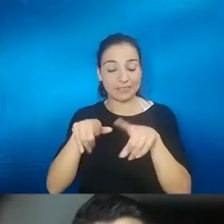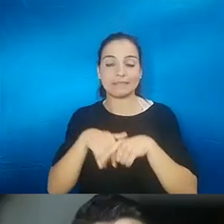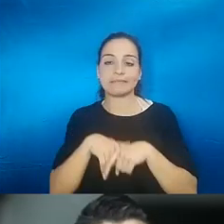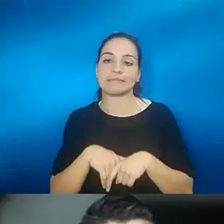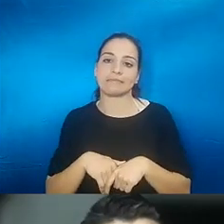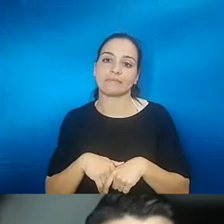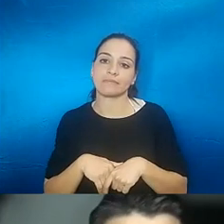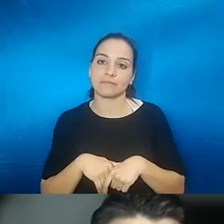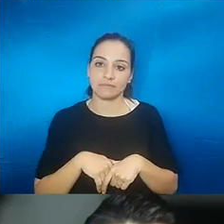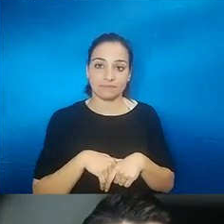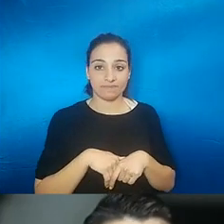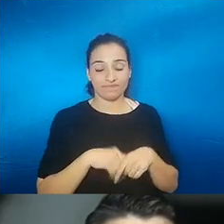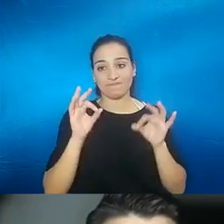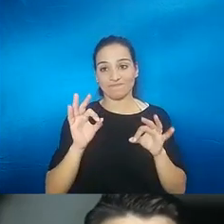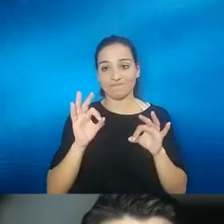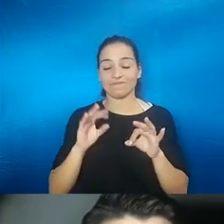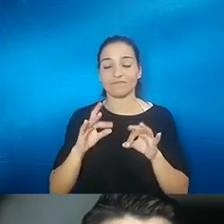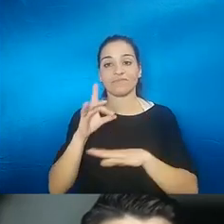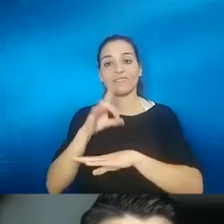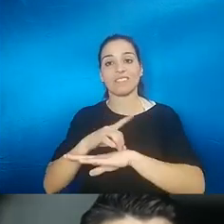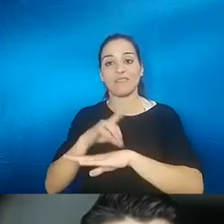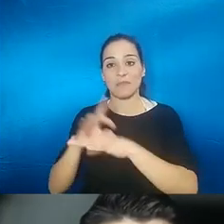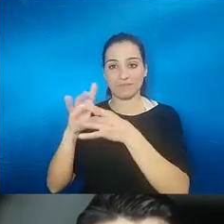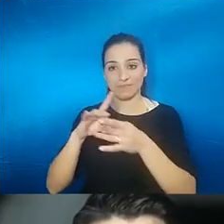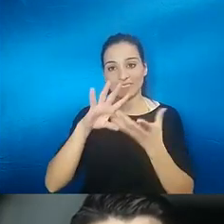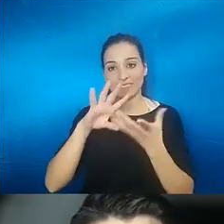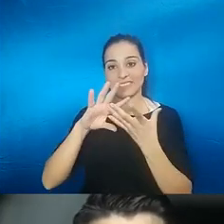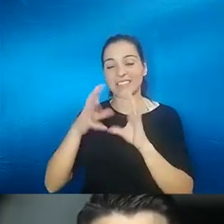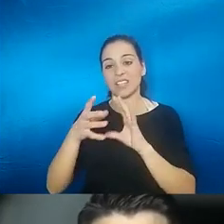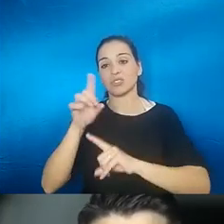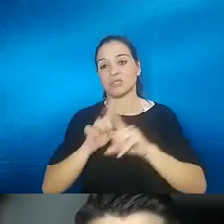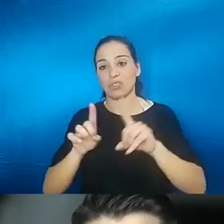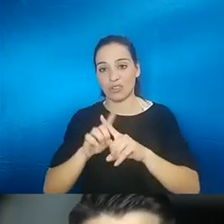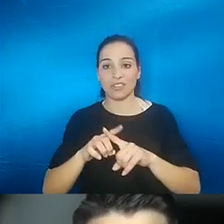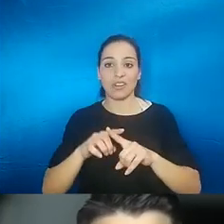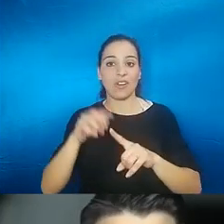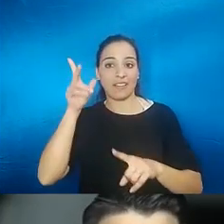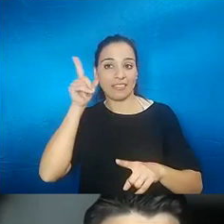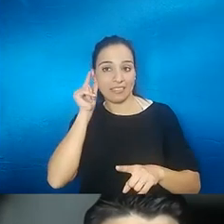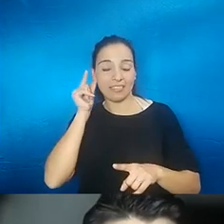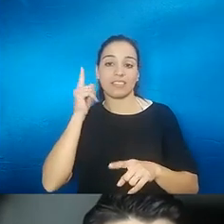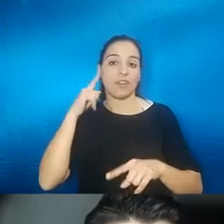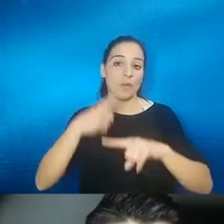hay algunas enfermedades que tienen asociadas al trastorno de hipoacusia con trastorno